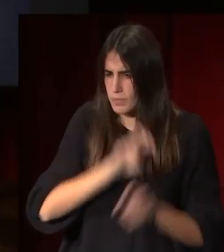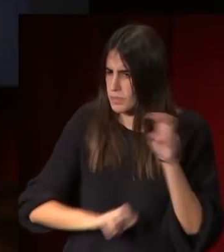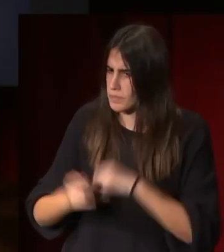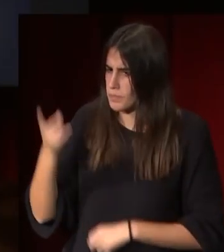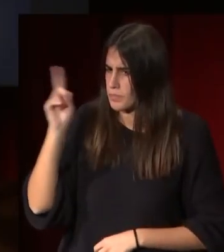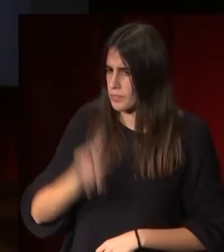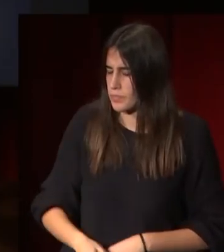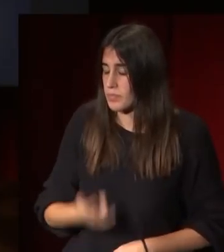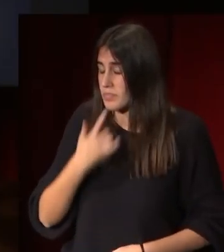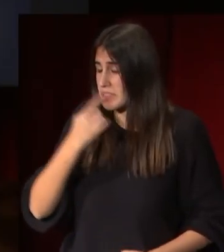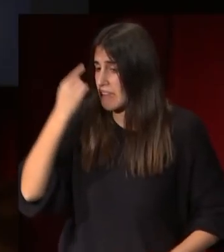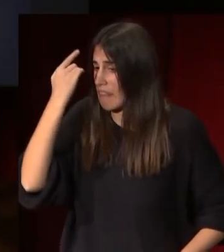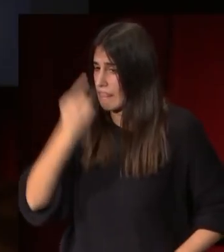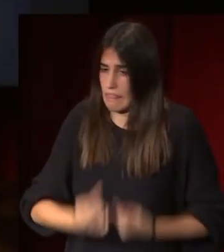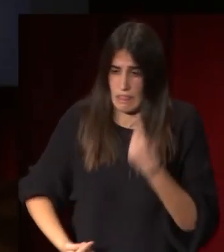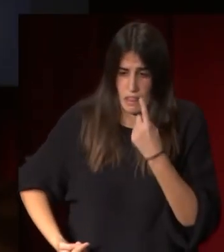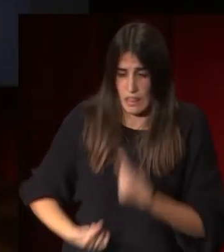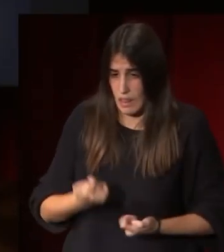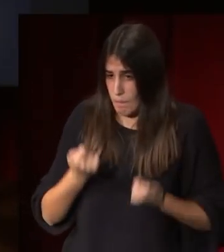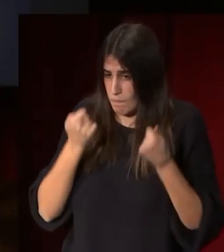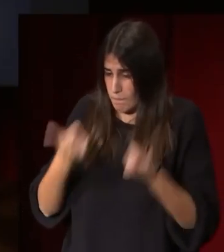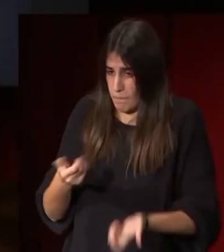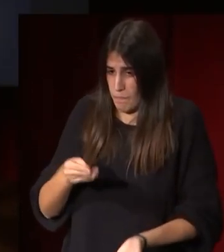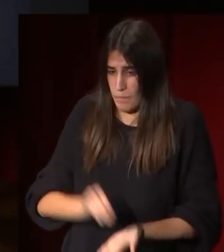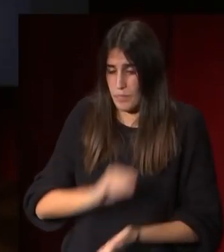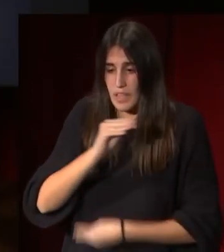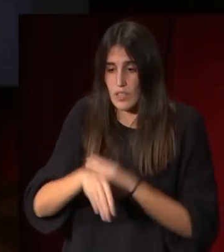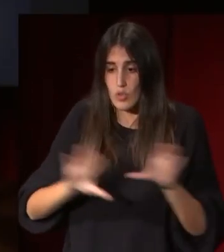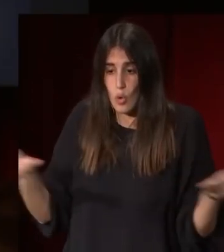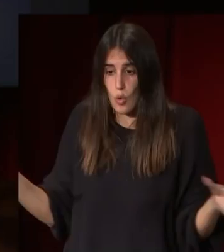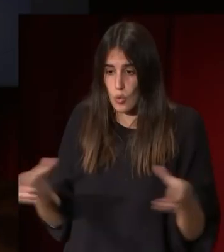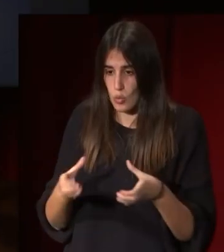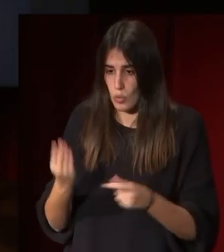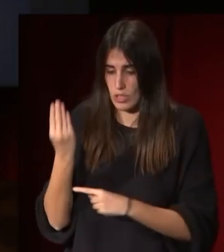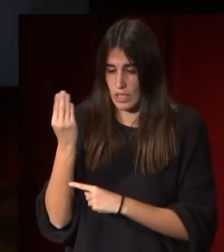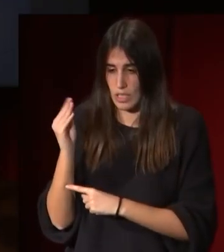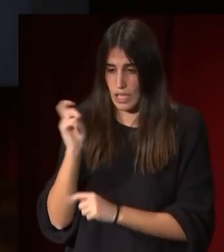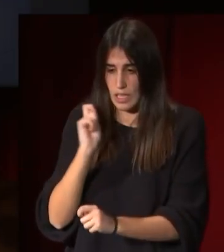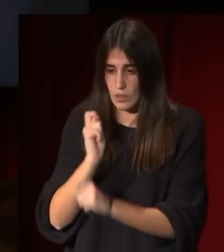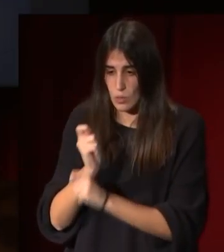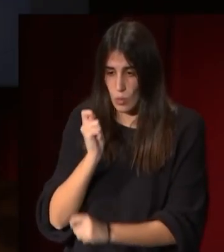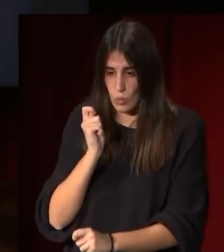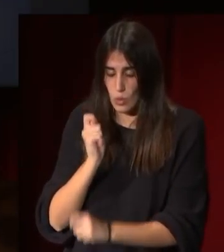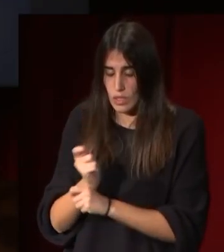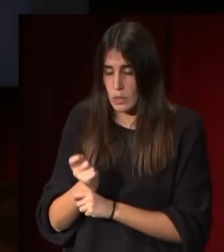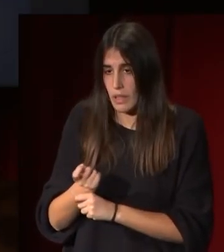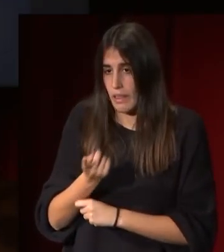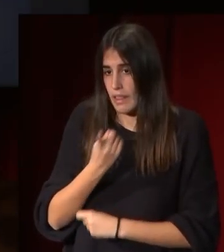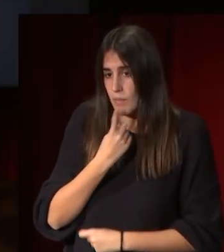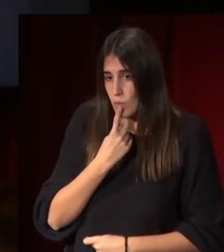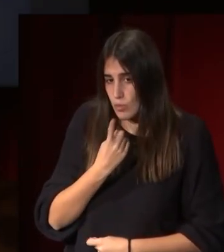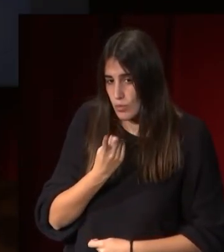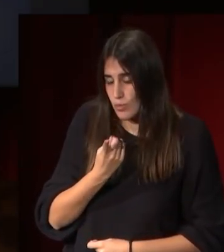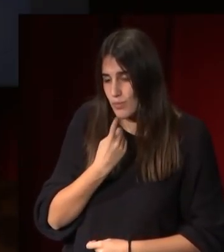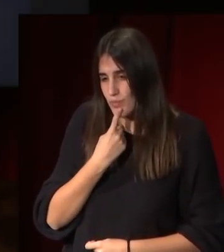las pocas ocasiones en que Antonio Canova había hecho grupos escultóricos digamos fuera